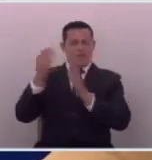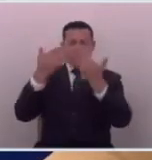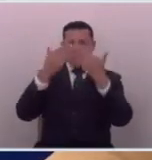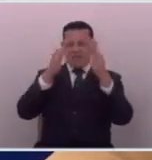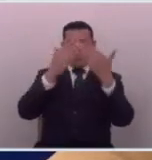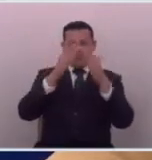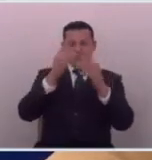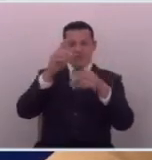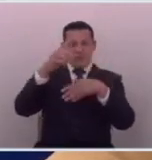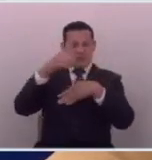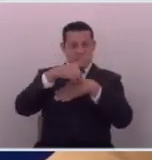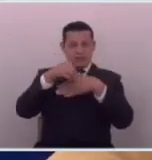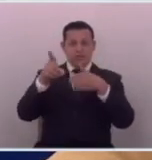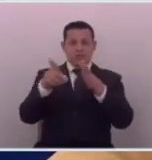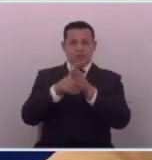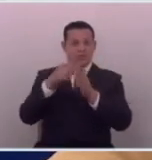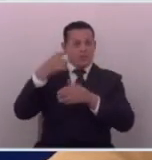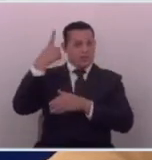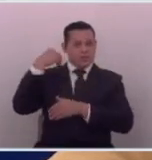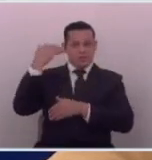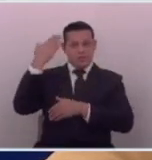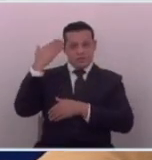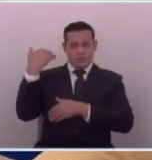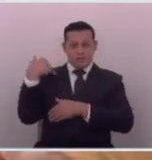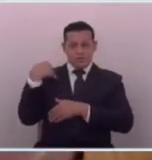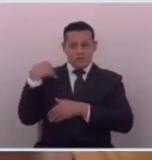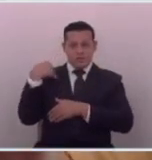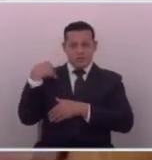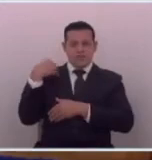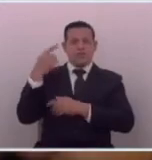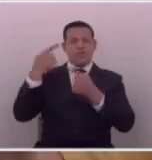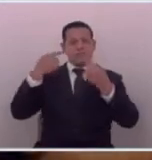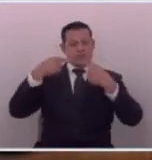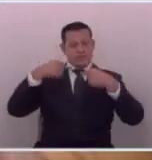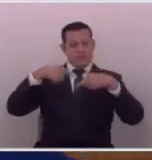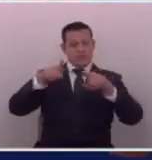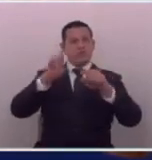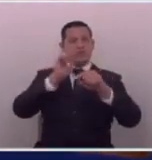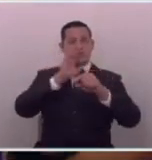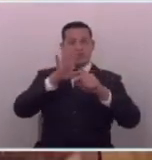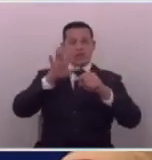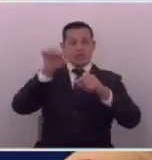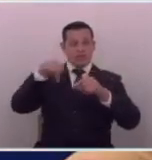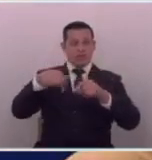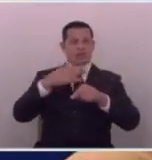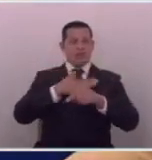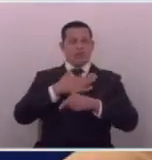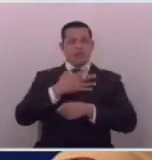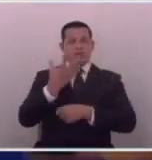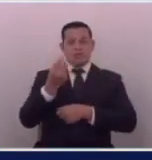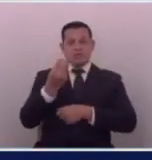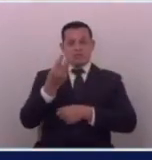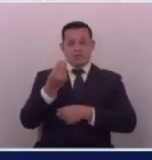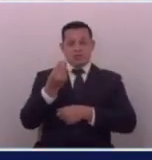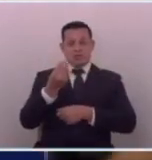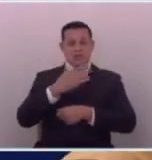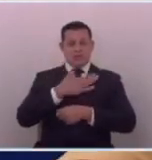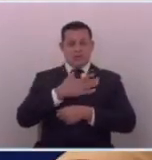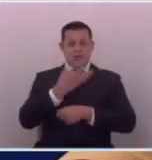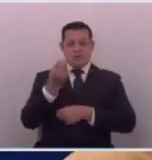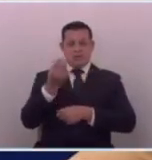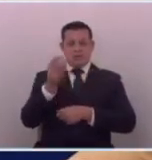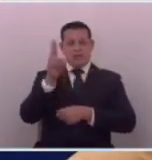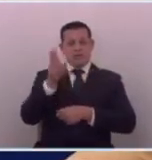diferentes colegas diputados y diputadas y aún así dicen que acá tienen miedo tienen miedo